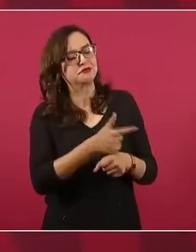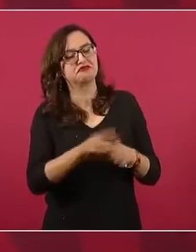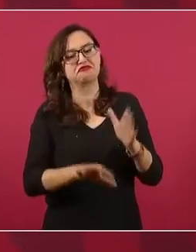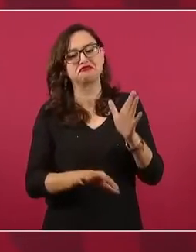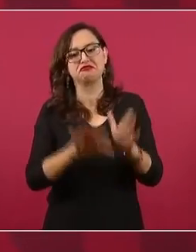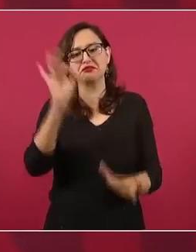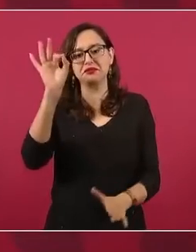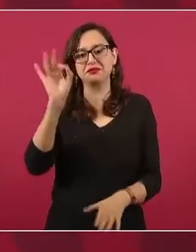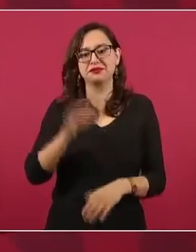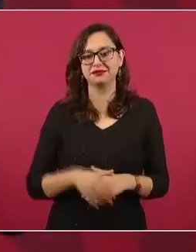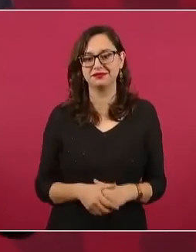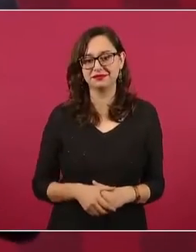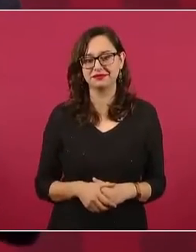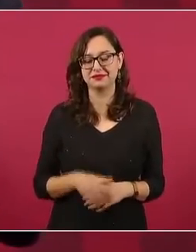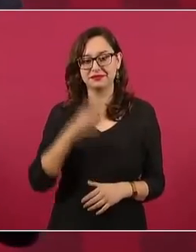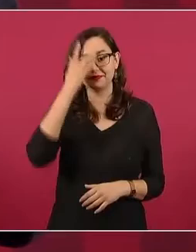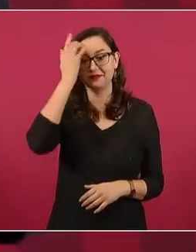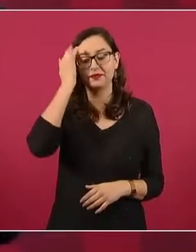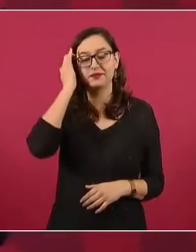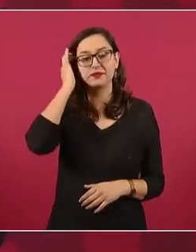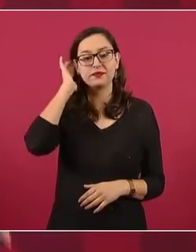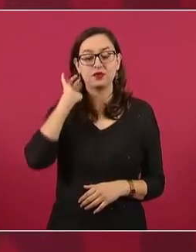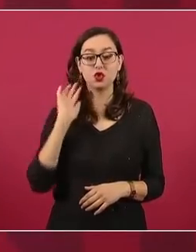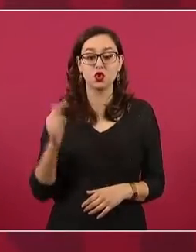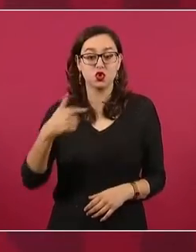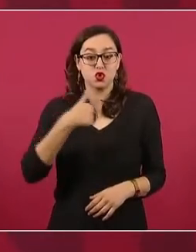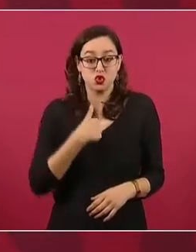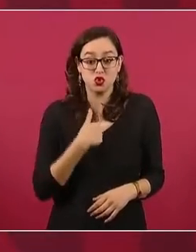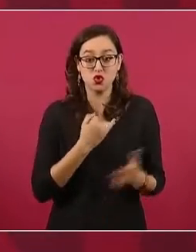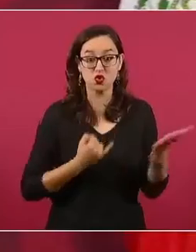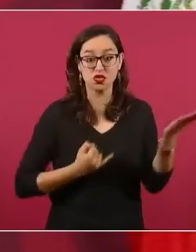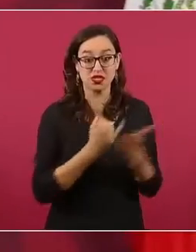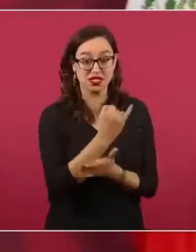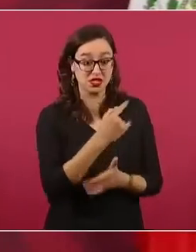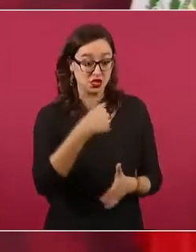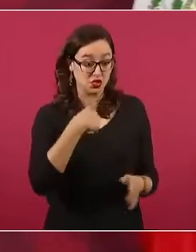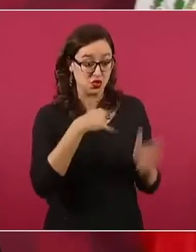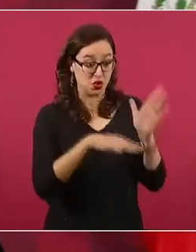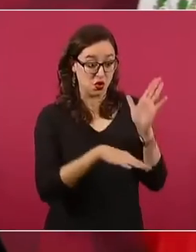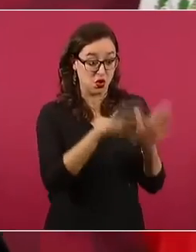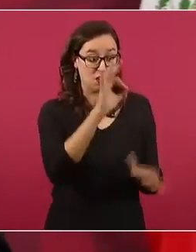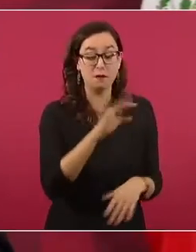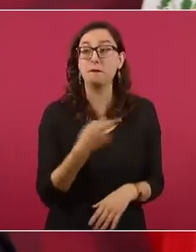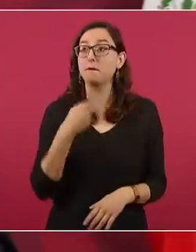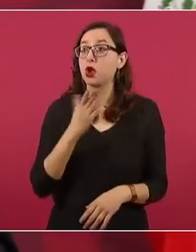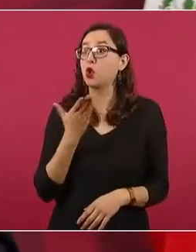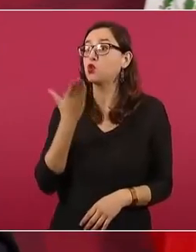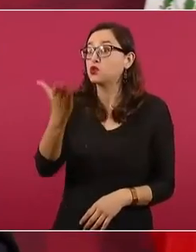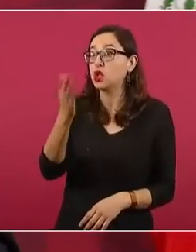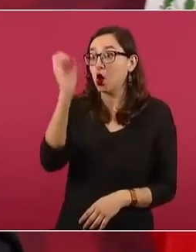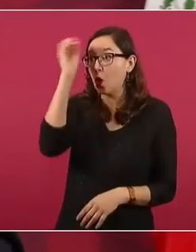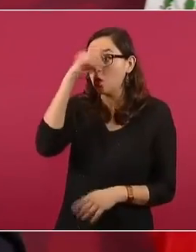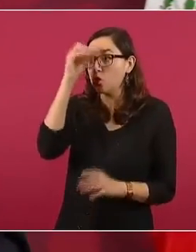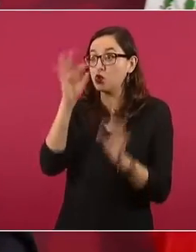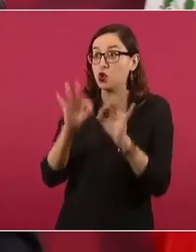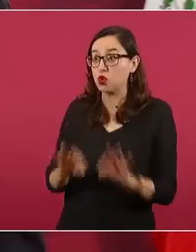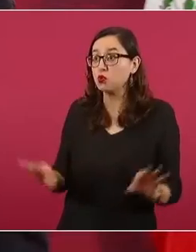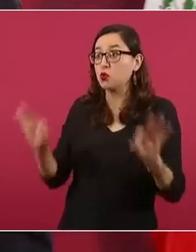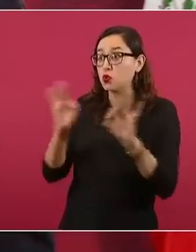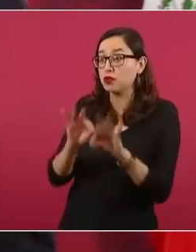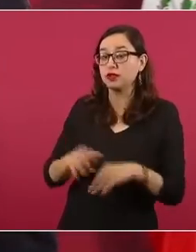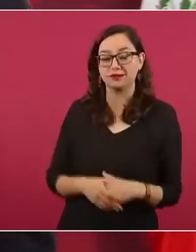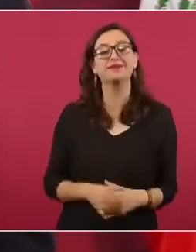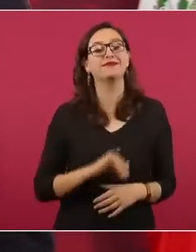importante, ya no hay dedazo. Su opinión es muy importante, señor presidente. Sí, mi